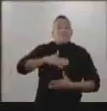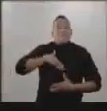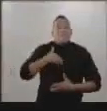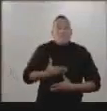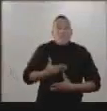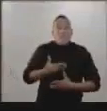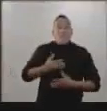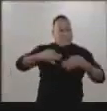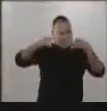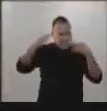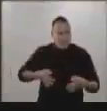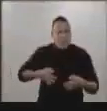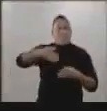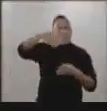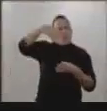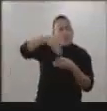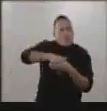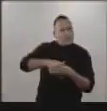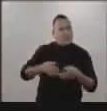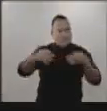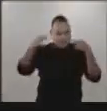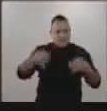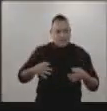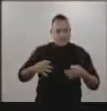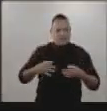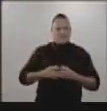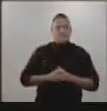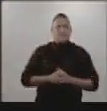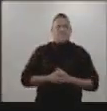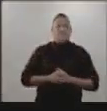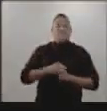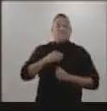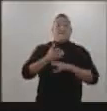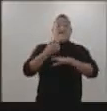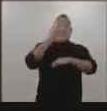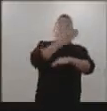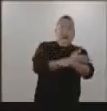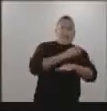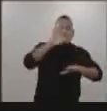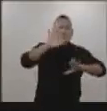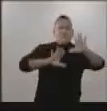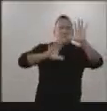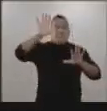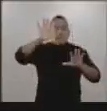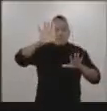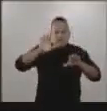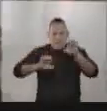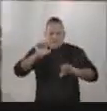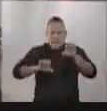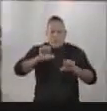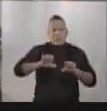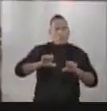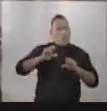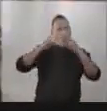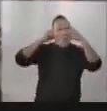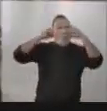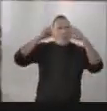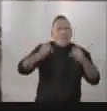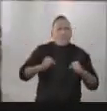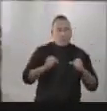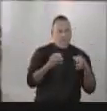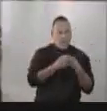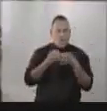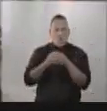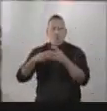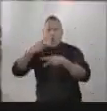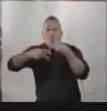todas las condiciones para que este ejercicio esté garantizado a plenitud. 15 auditorías